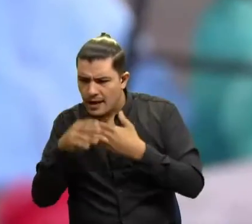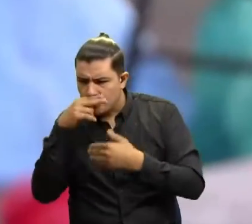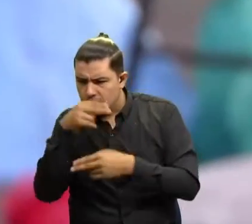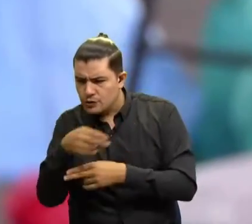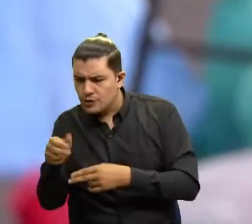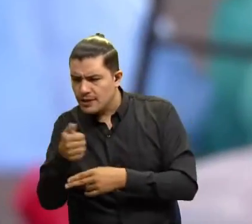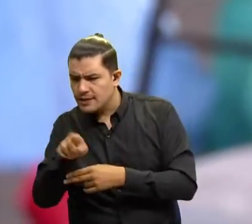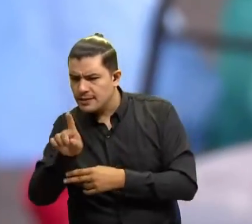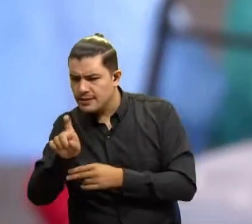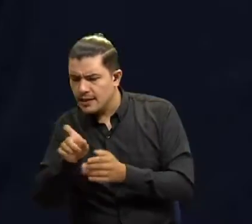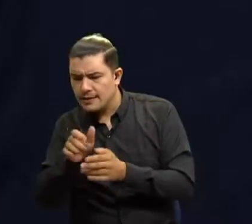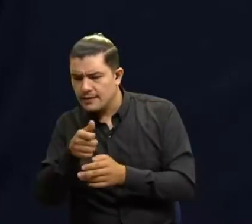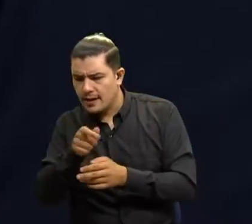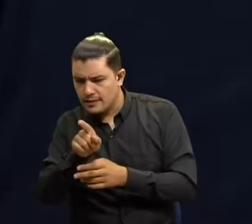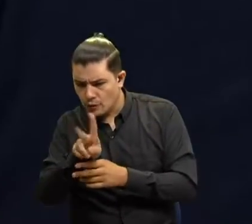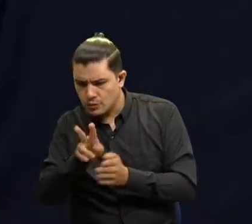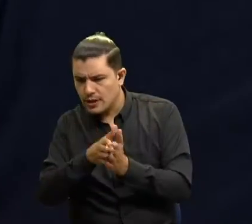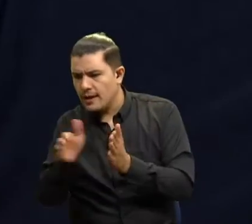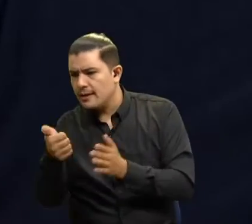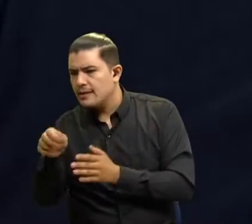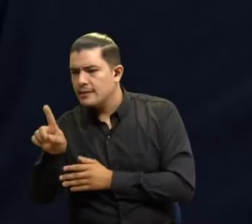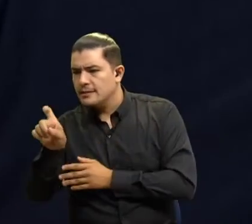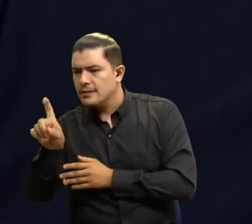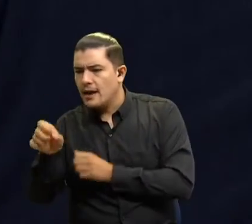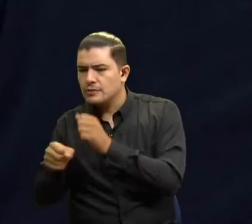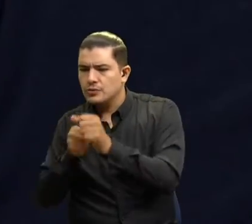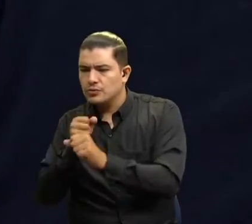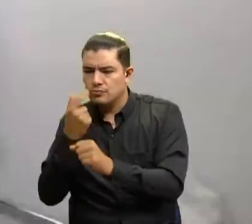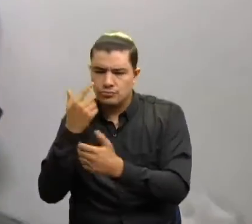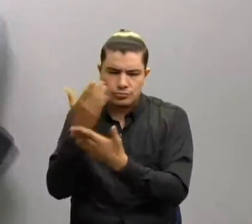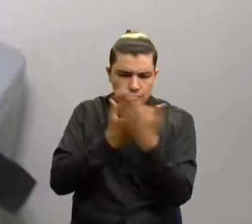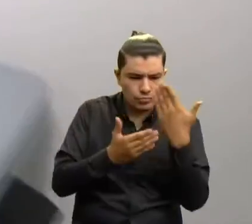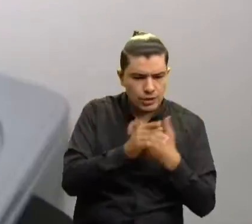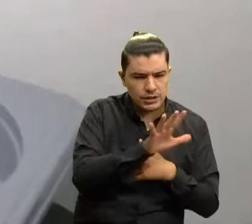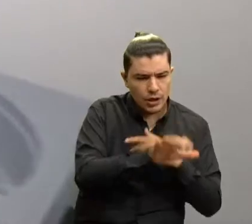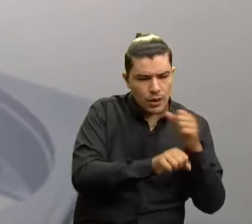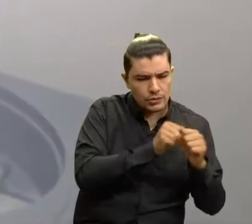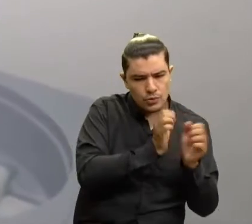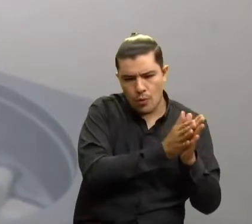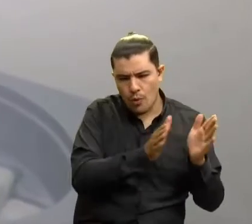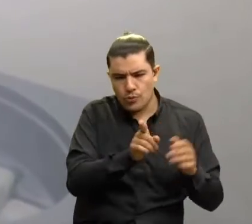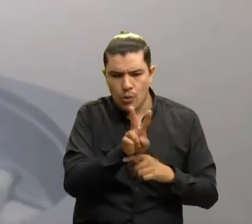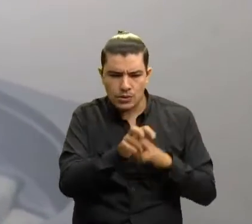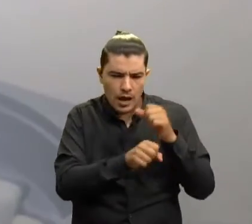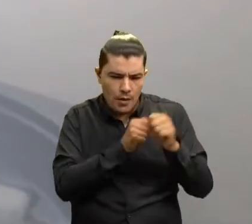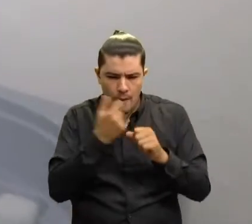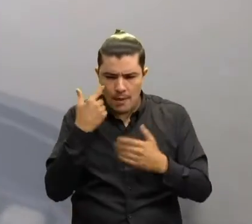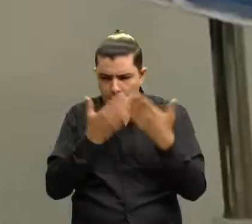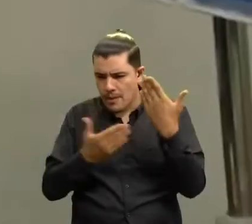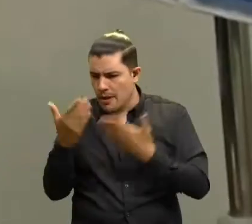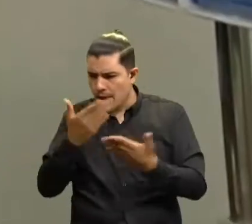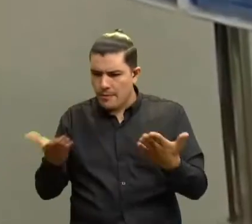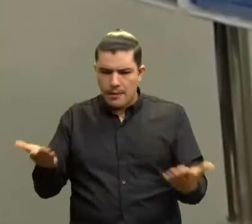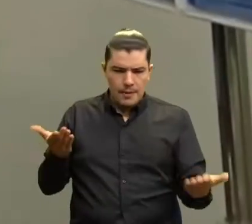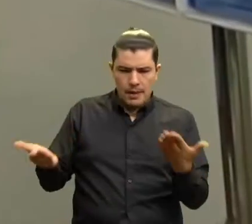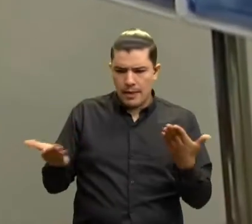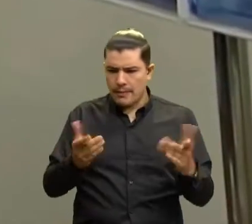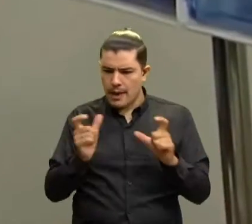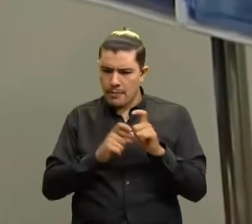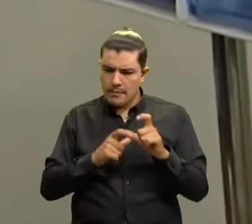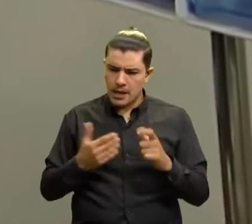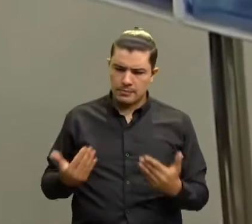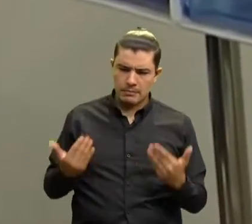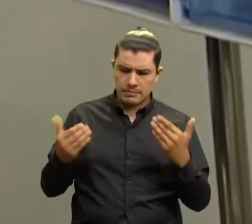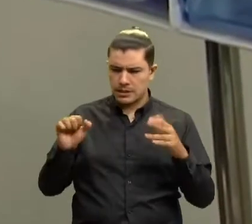competentes lo antes posible con el fin de obtener la autorización de las dosis que deberán ser aplicadas a niños entre los 5 y 11